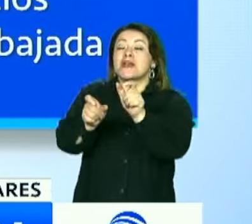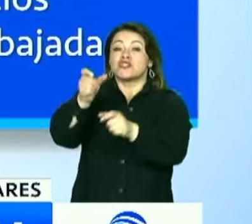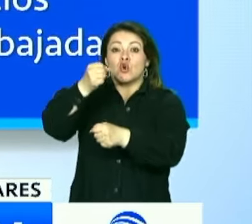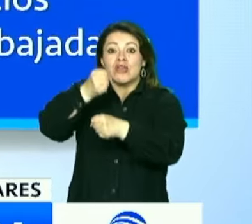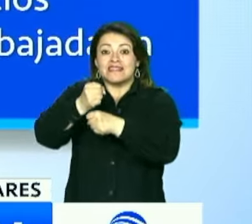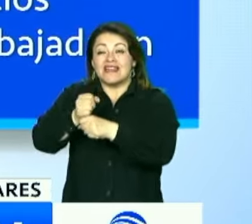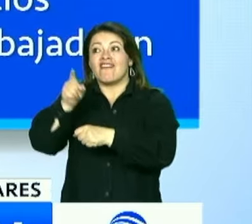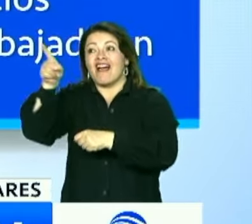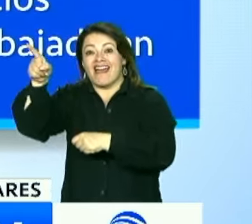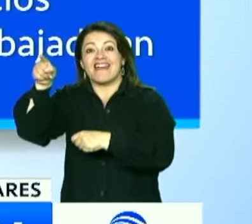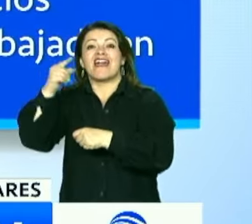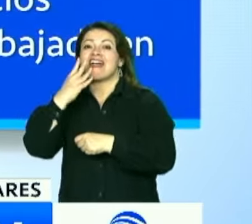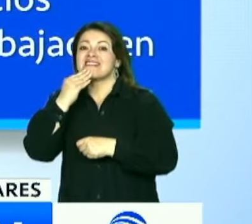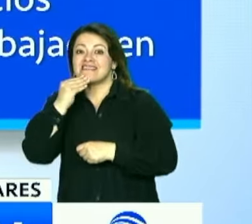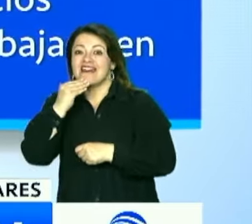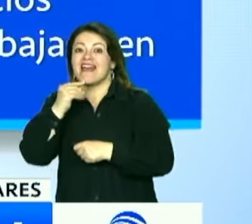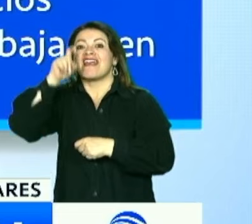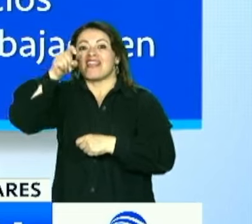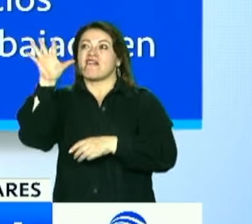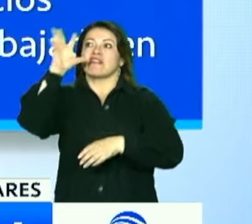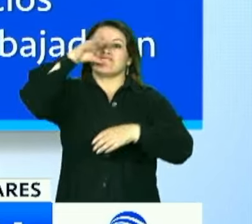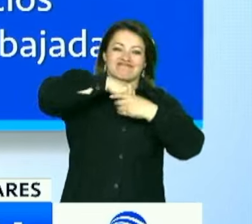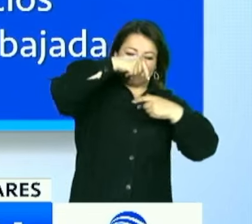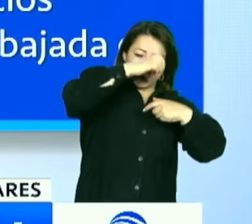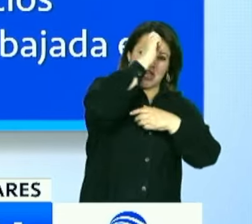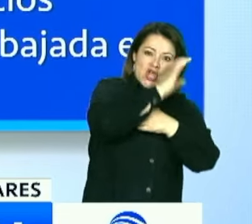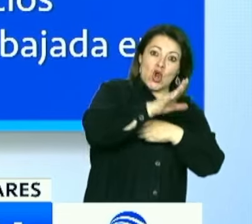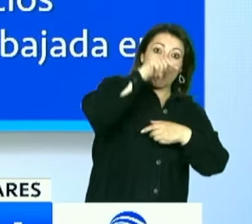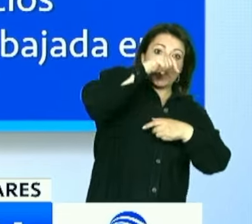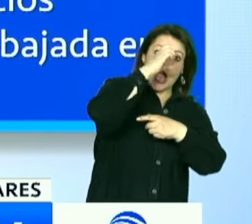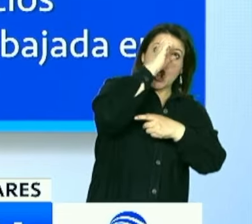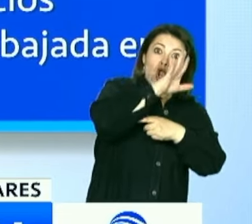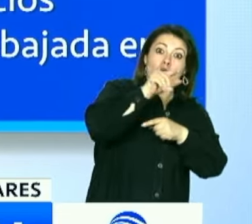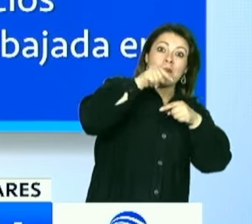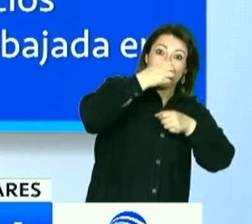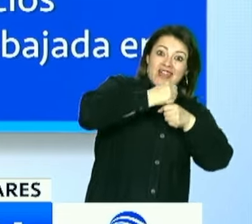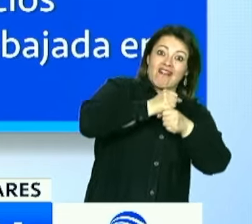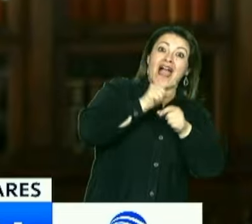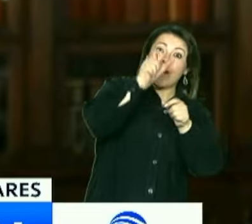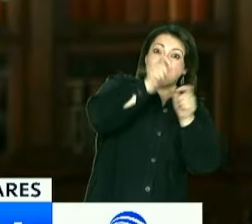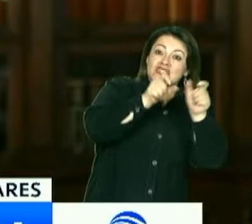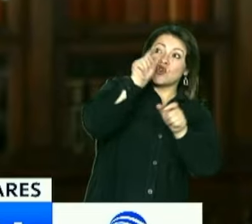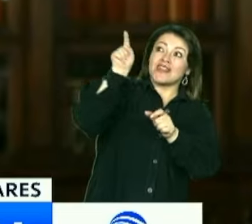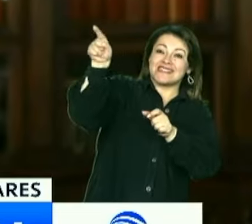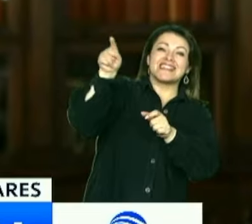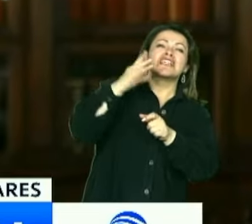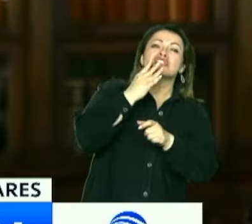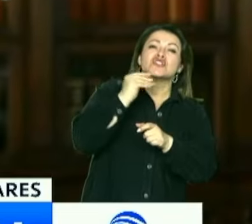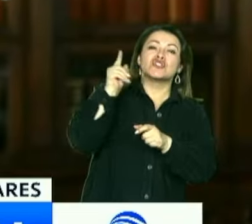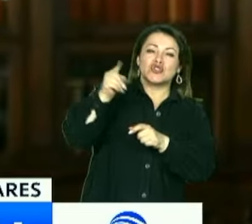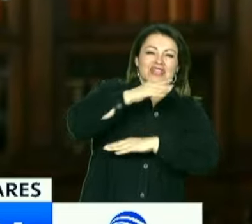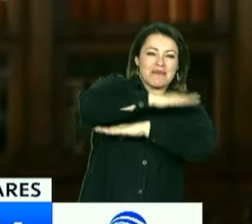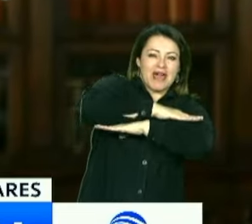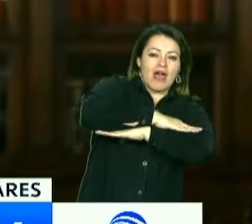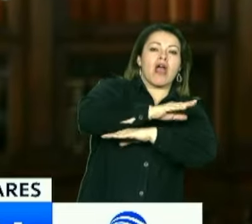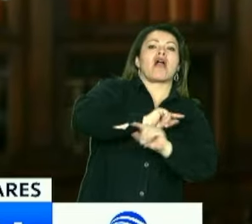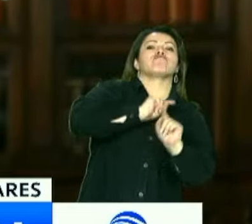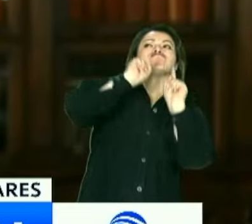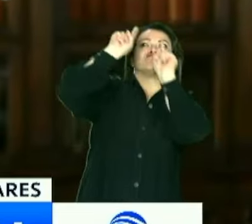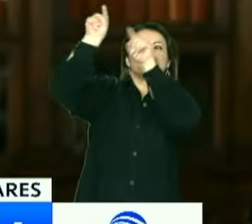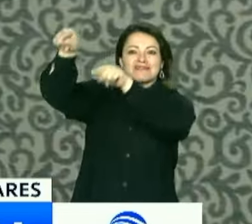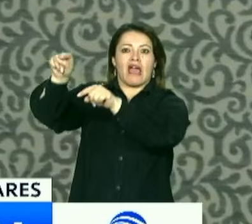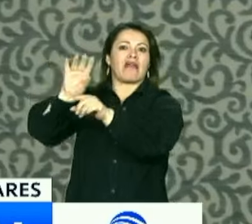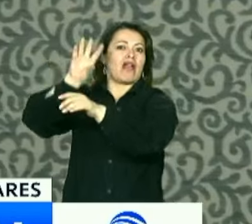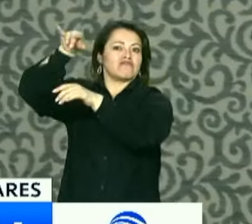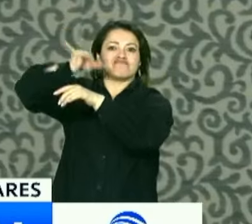seguirán recibiendo la asistencia y servicios necesarios por parte de la sección consular de la Embajada en Tel Aviv. El canciller encargado agregó que se había